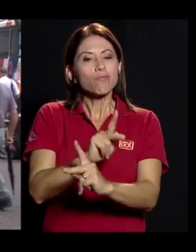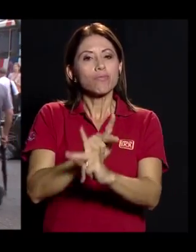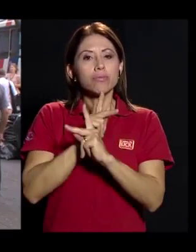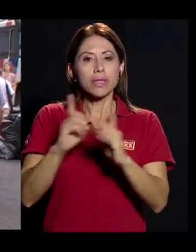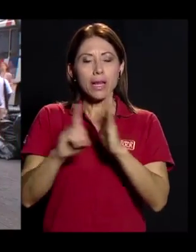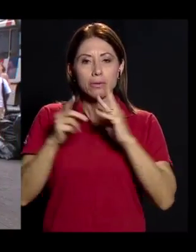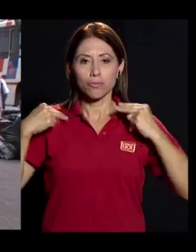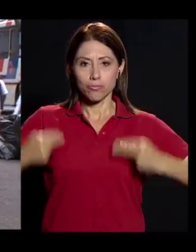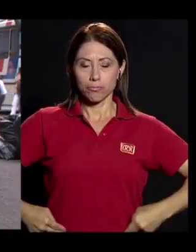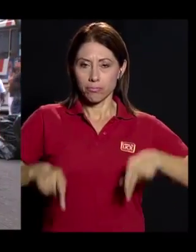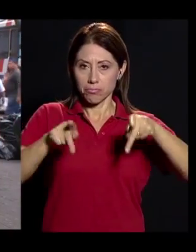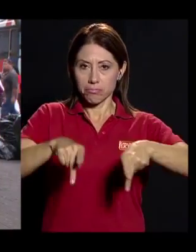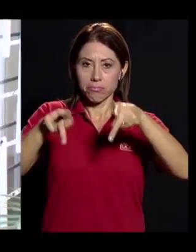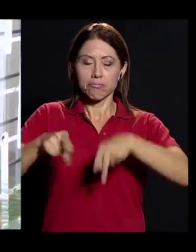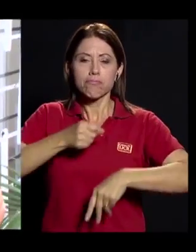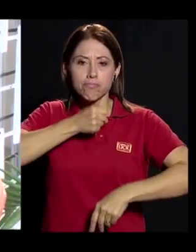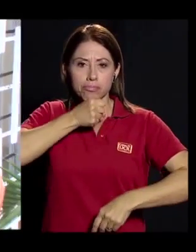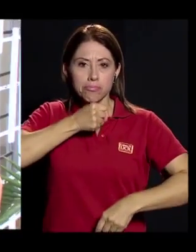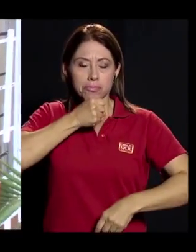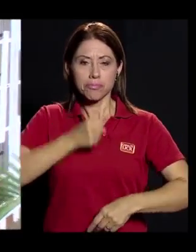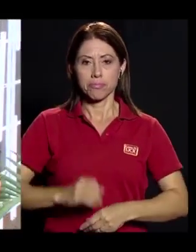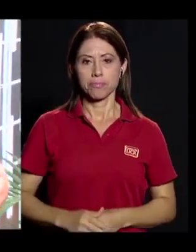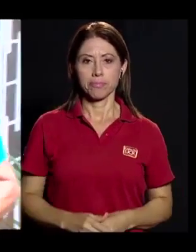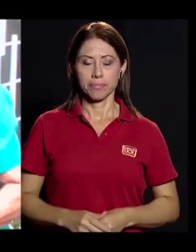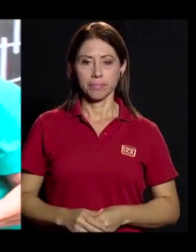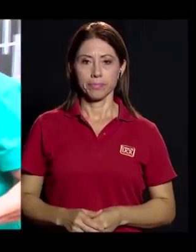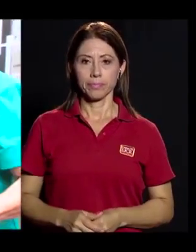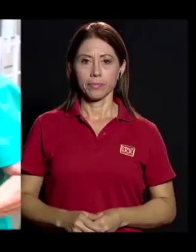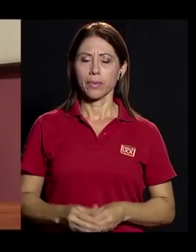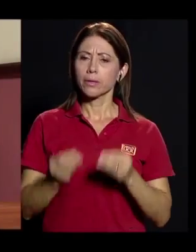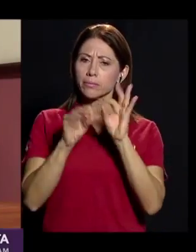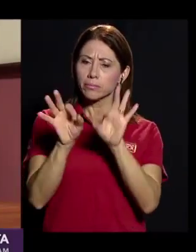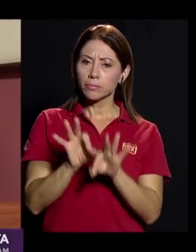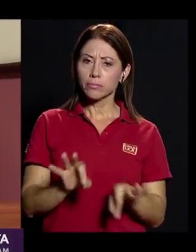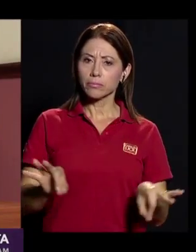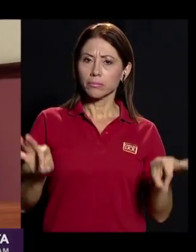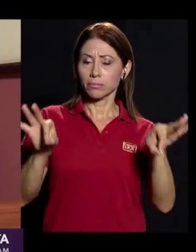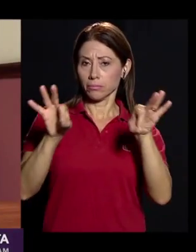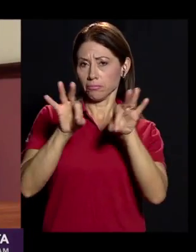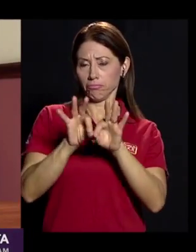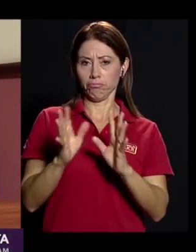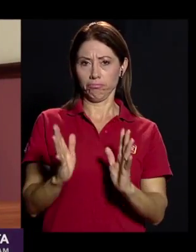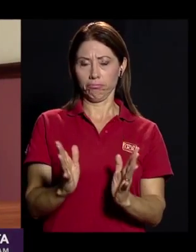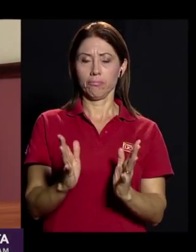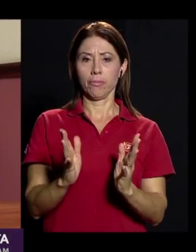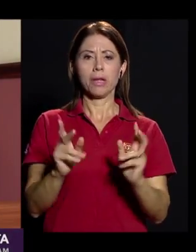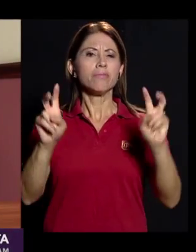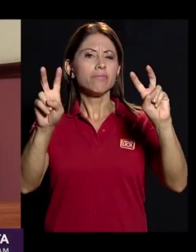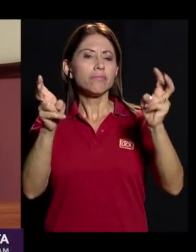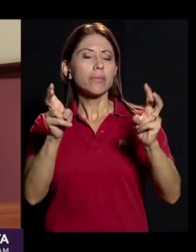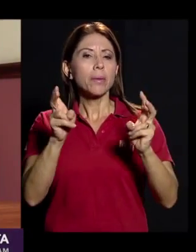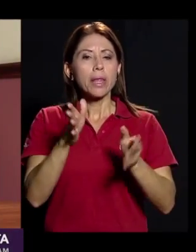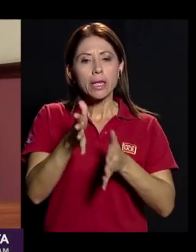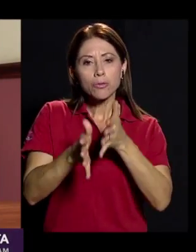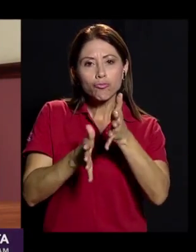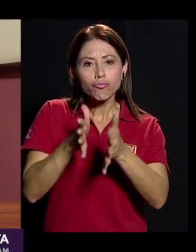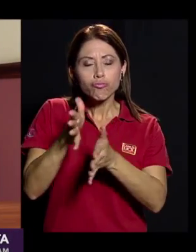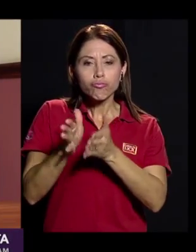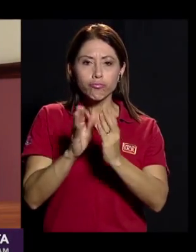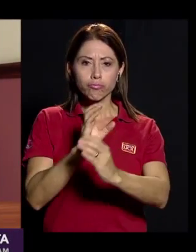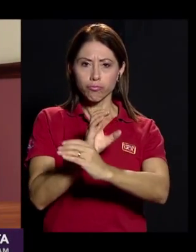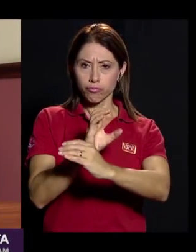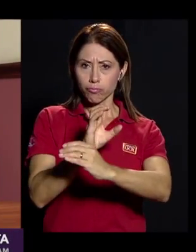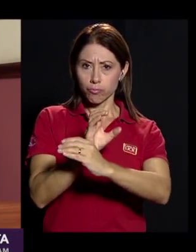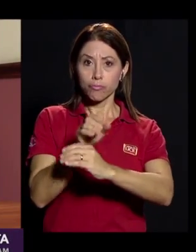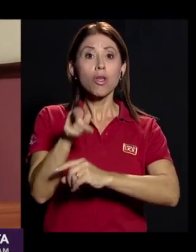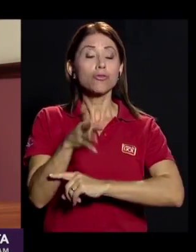protección de los derechos humanos de las personas adultas mayores. Es muy importante, por ejemplo, el tema del cuido.